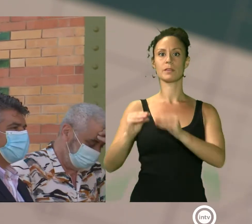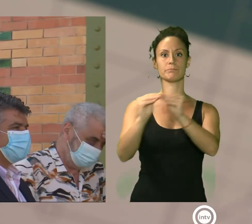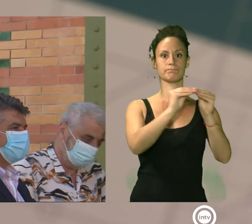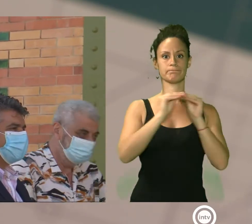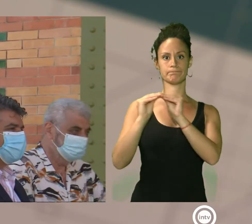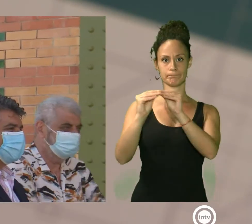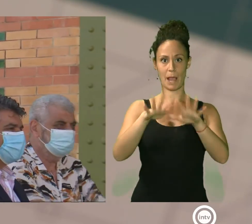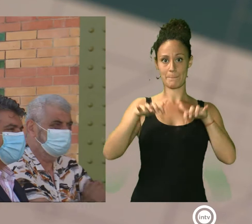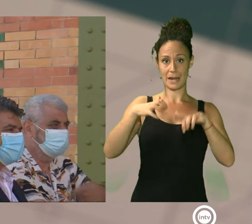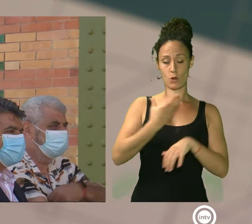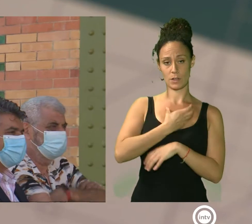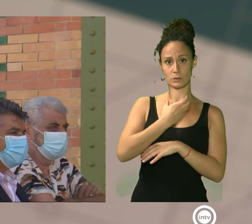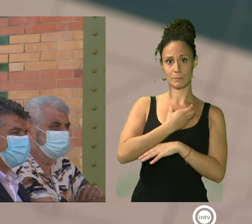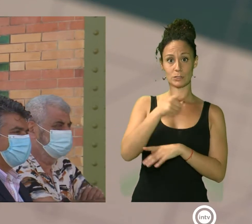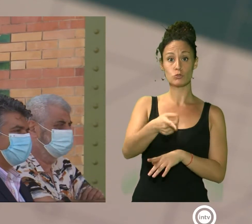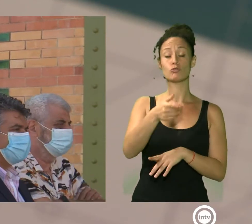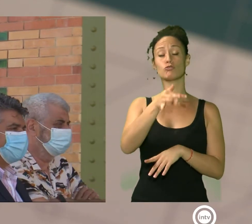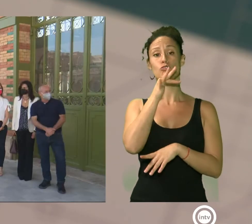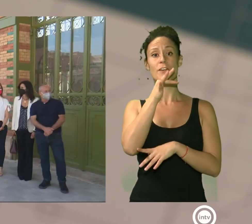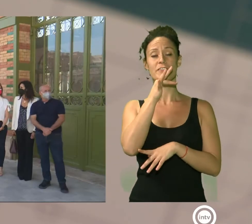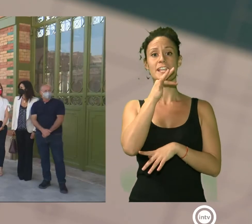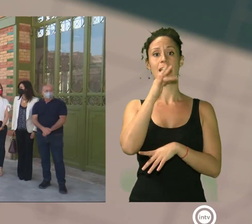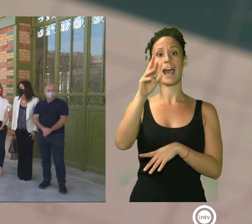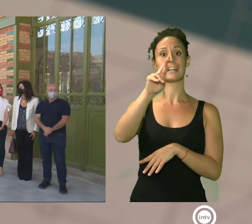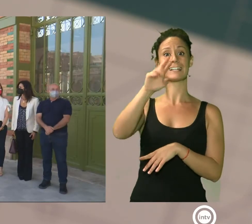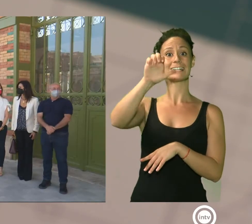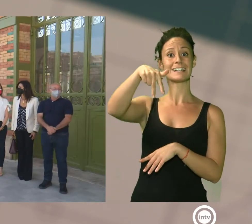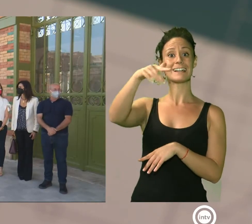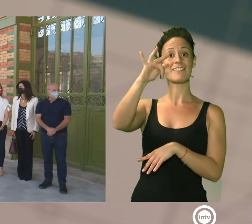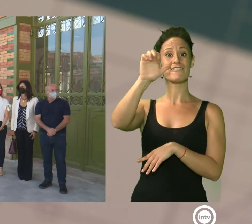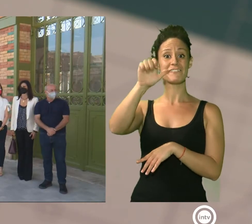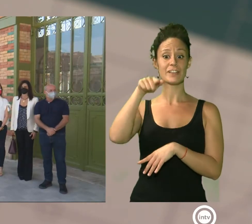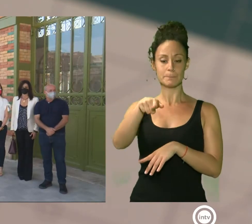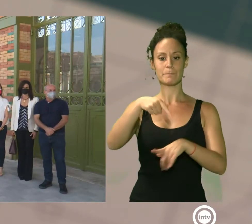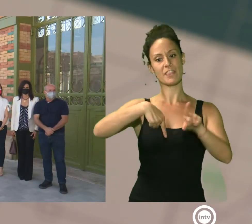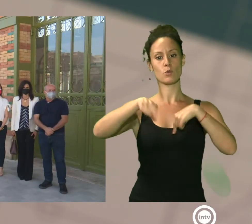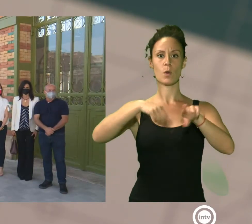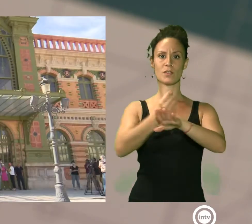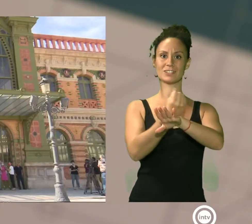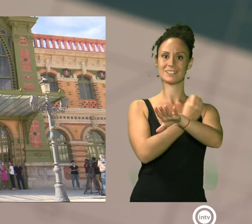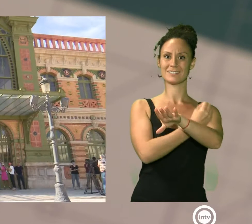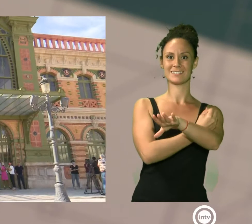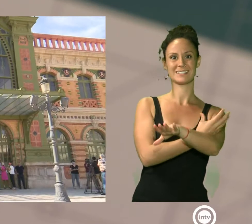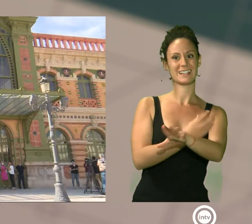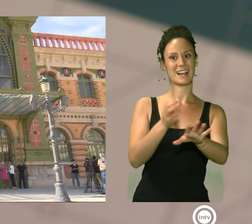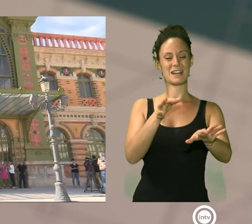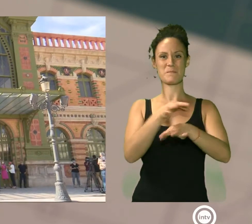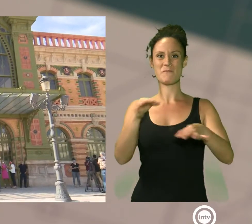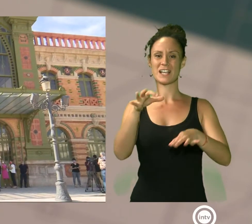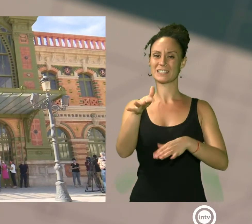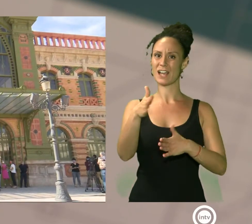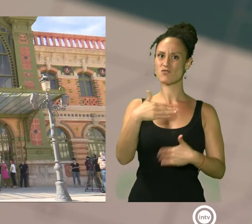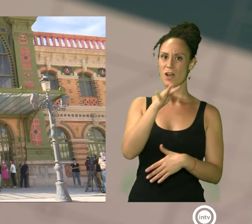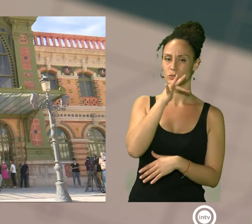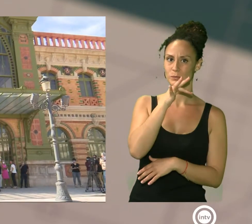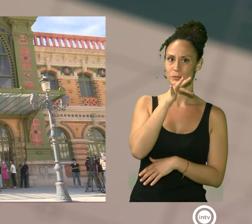no ha recuperado la circulación de trenes que operaban antes de la pandemia. Las fuerzas políticas de PP, PSOE, Ciudadanos